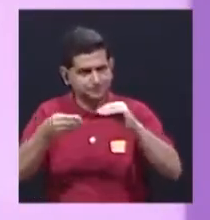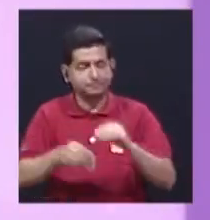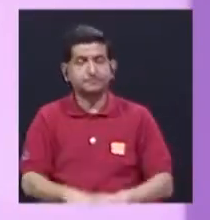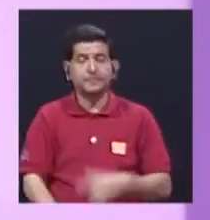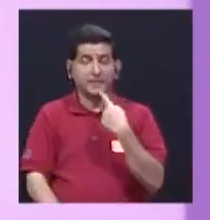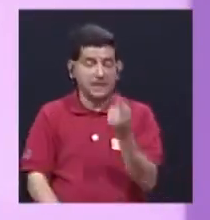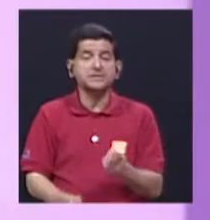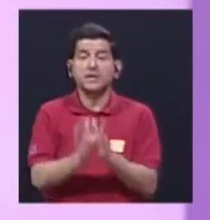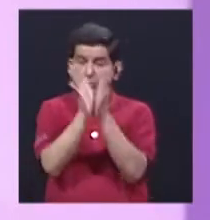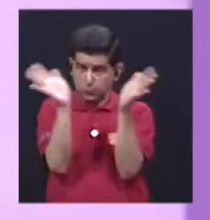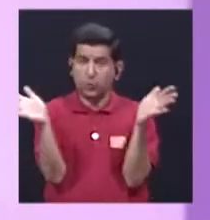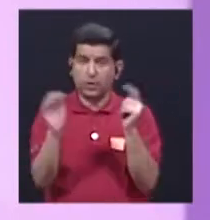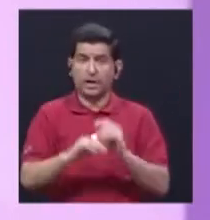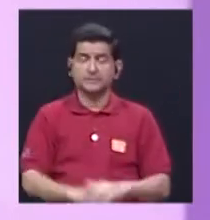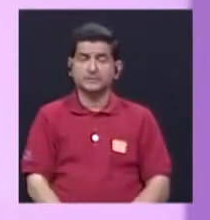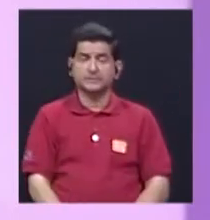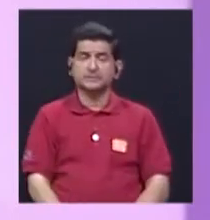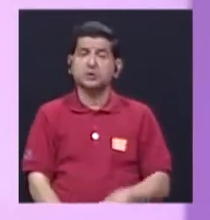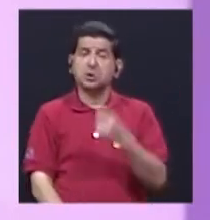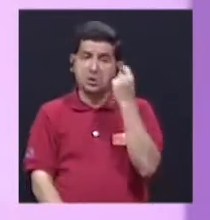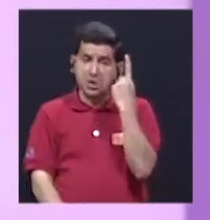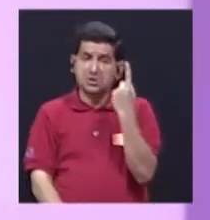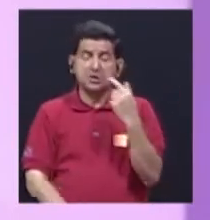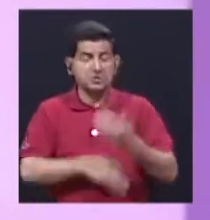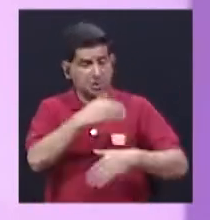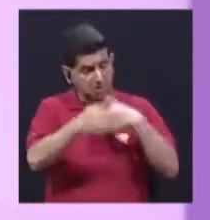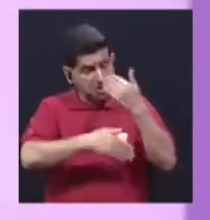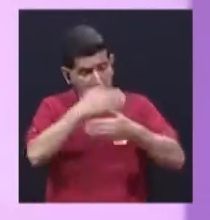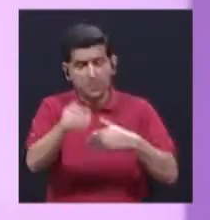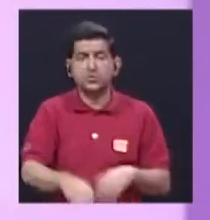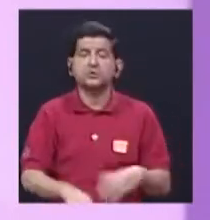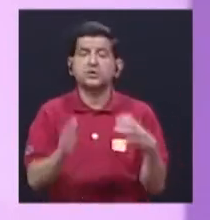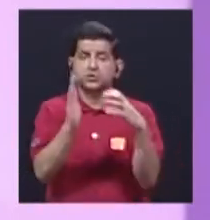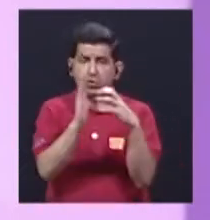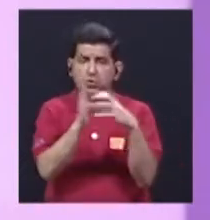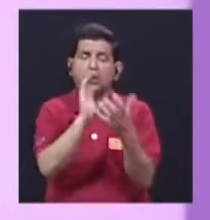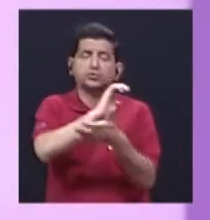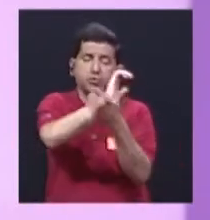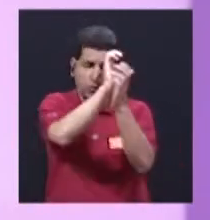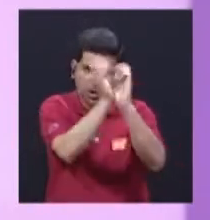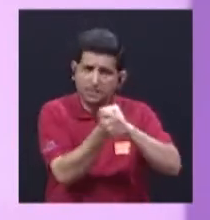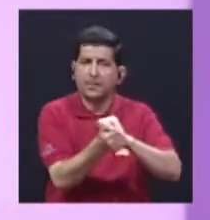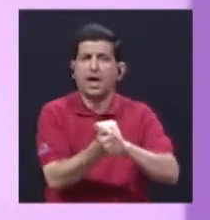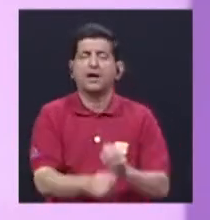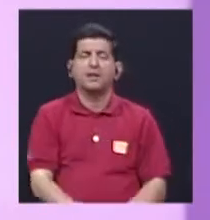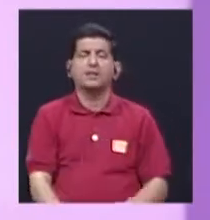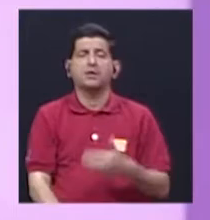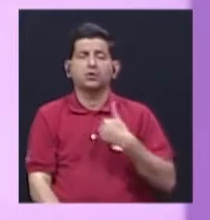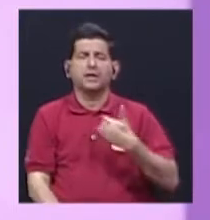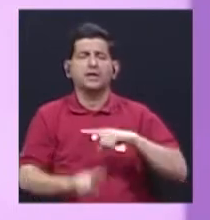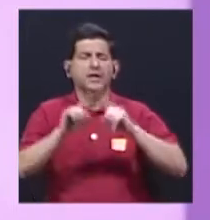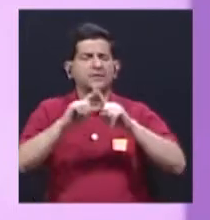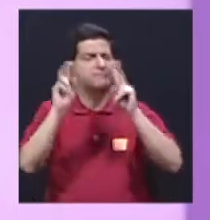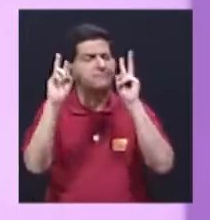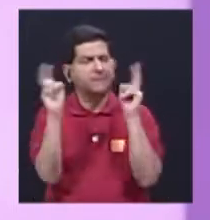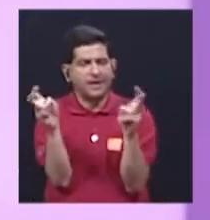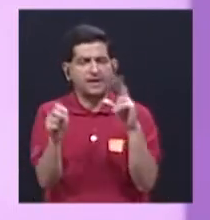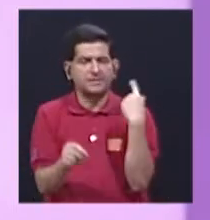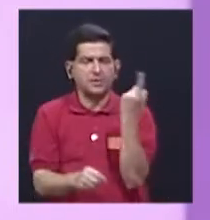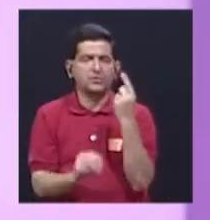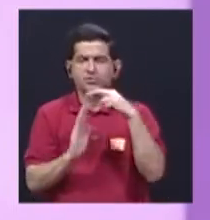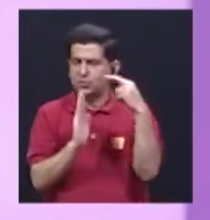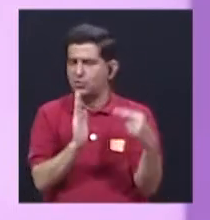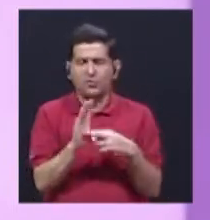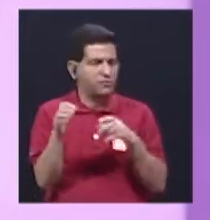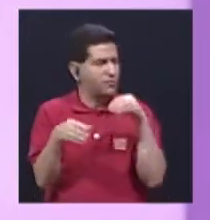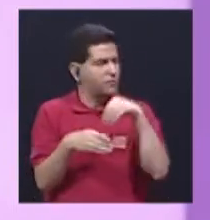las dijimos públicamente y entendíamos en el proceso que ese texto iba a ser cambiado porque tenía varios temas, no solamente la regulación